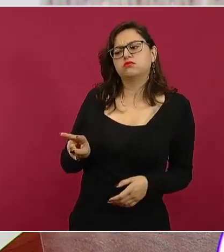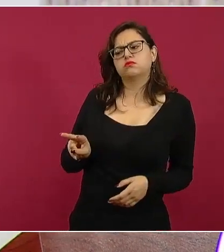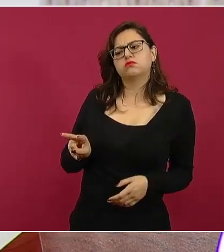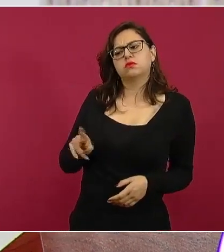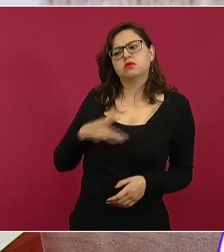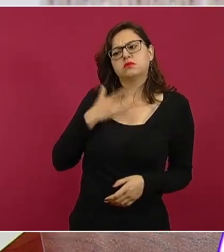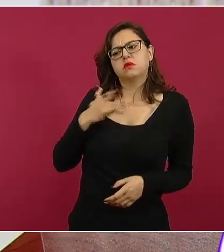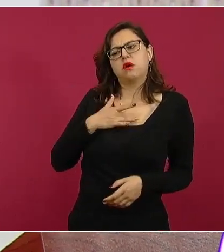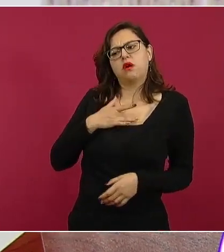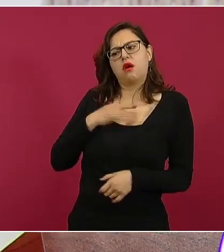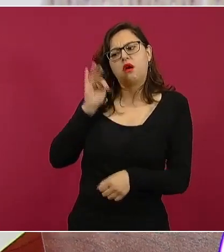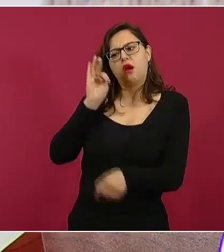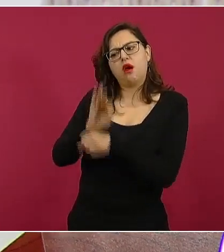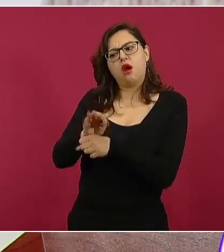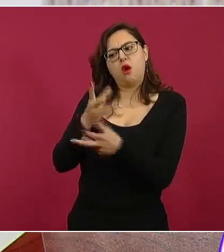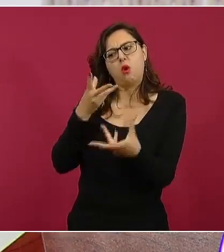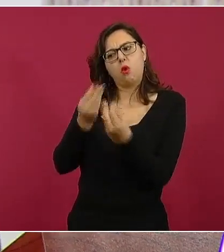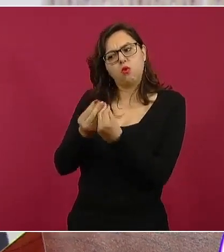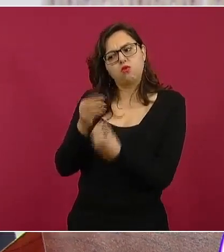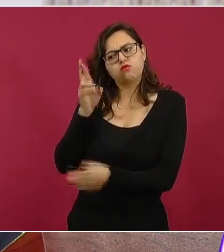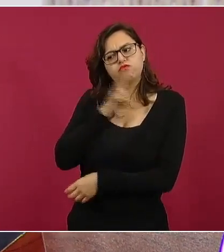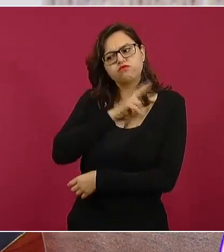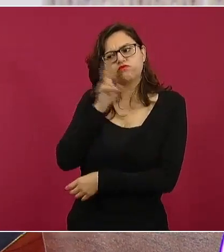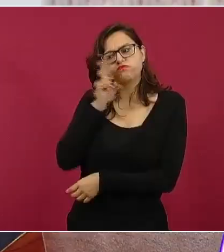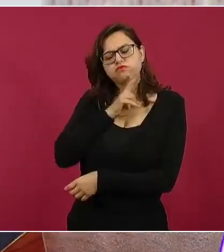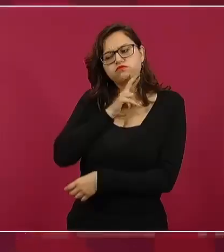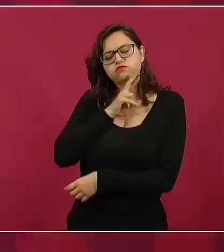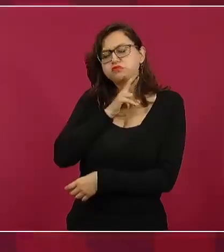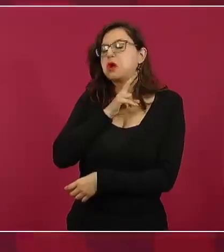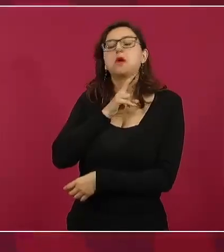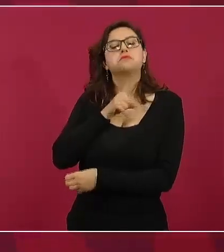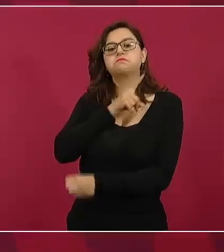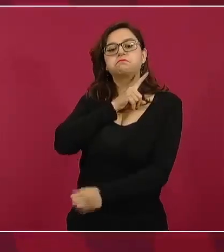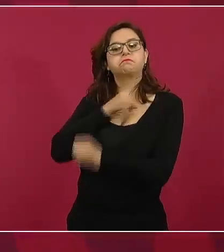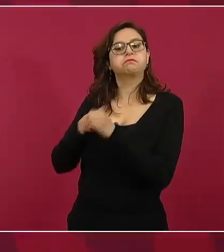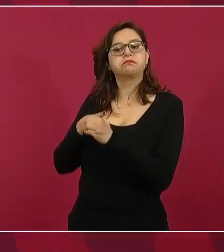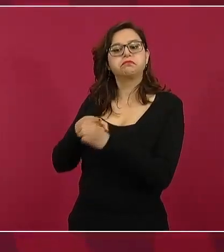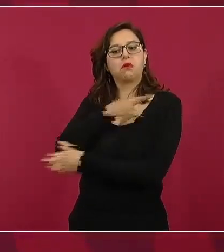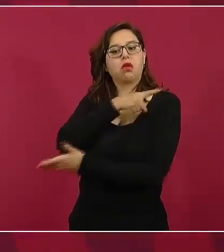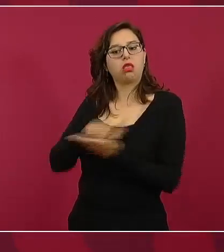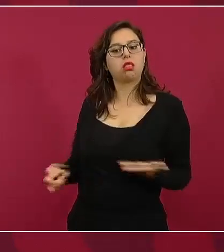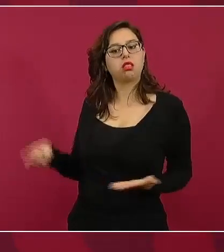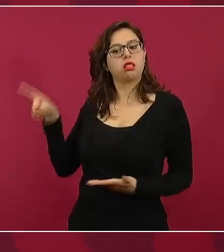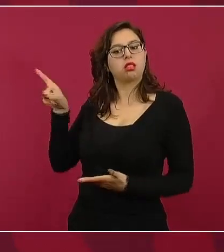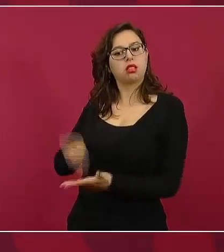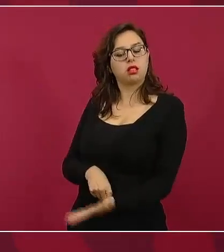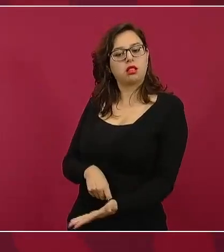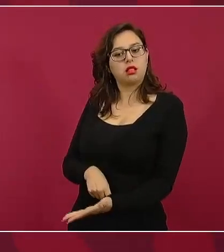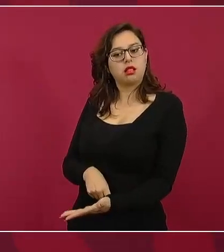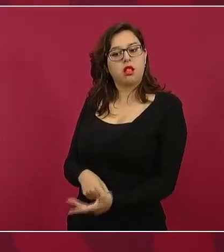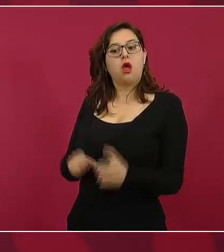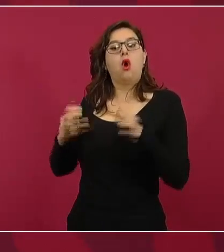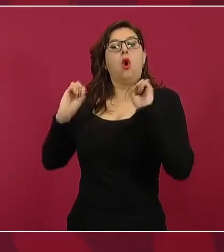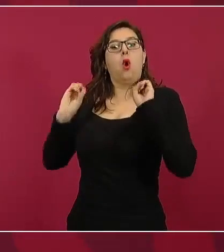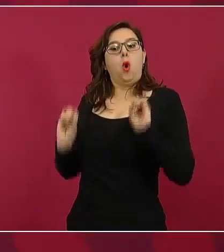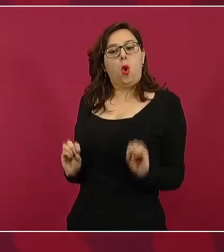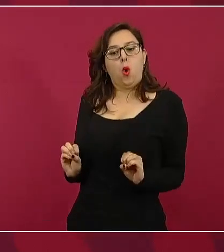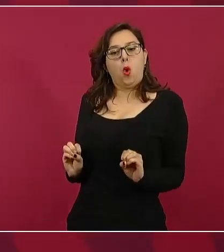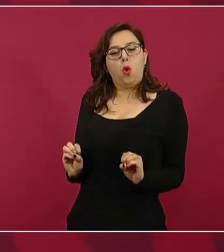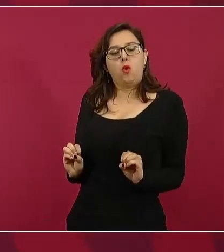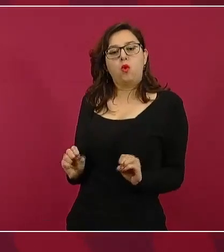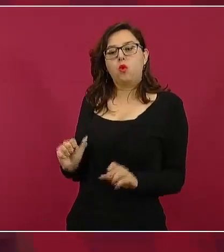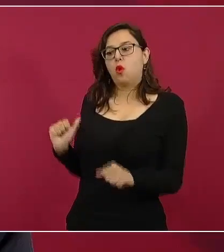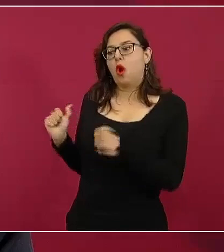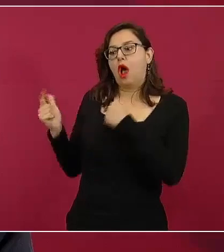lo tachan o le ponen